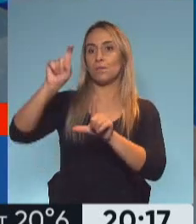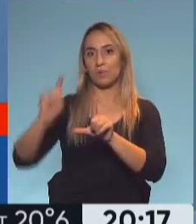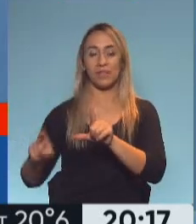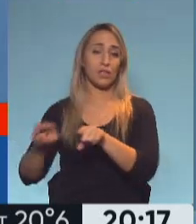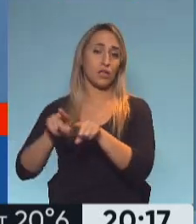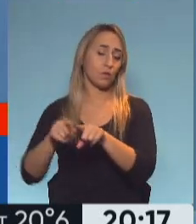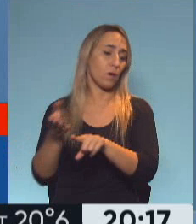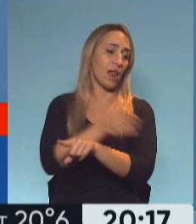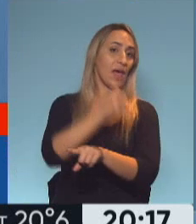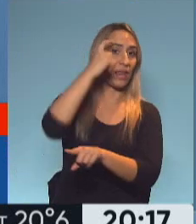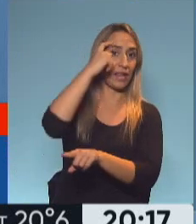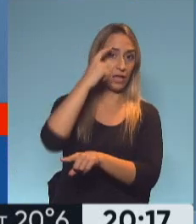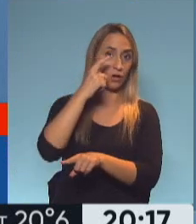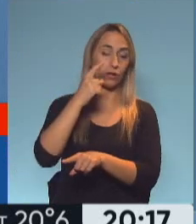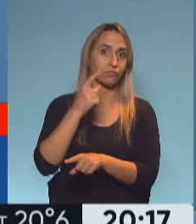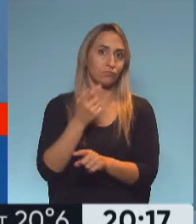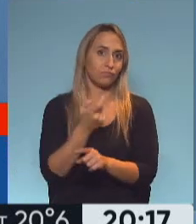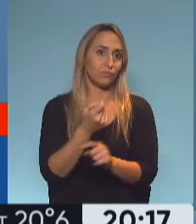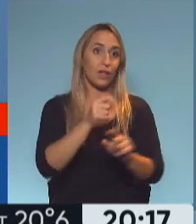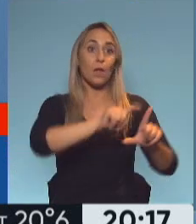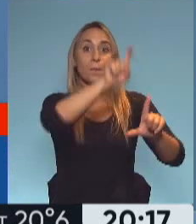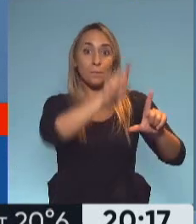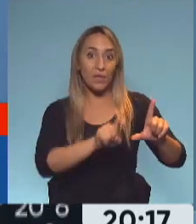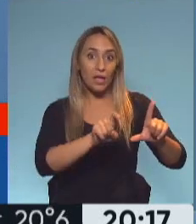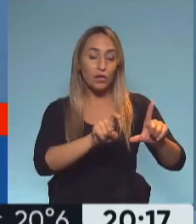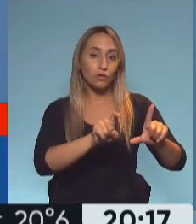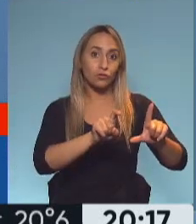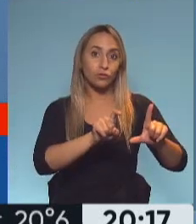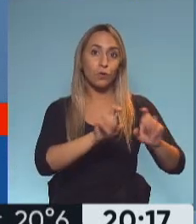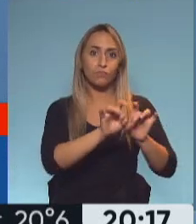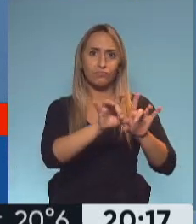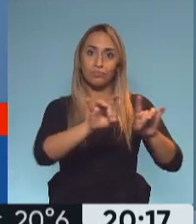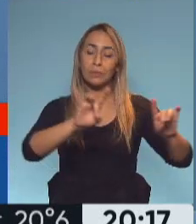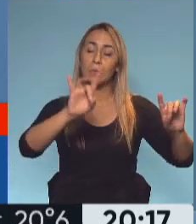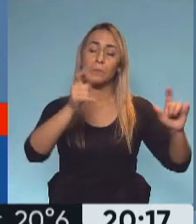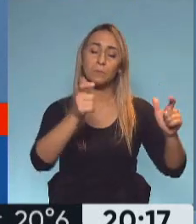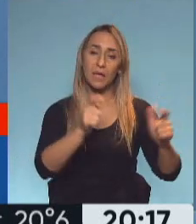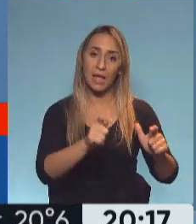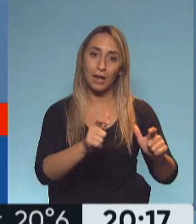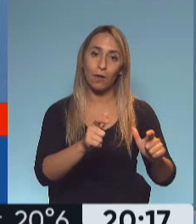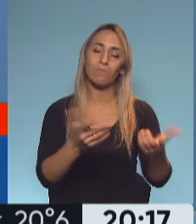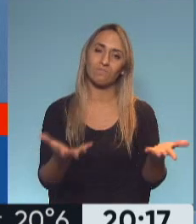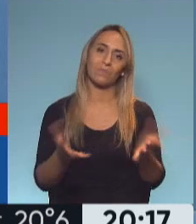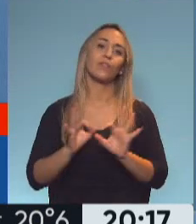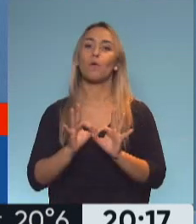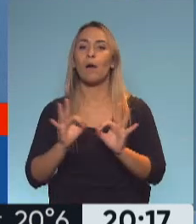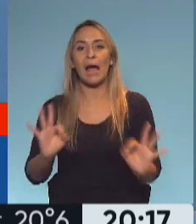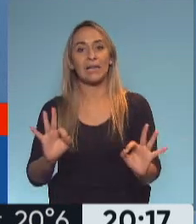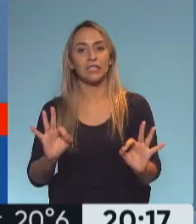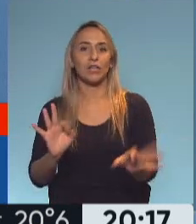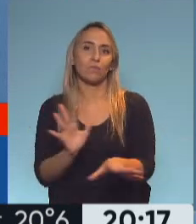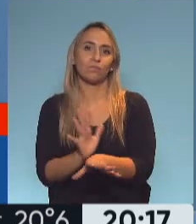enero de este año, que nos permitió además eso, tener unas vacaciones relativamente normales,